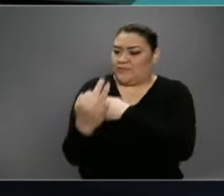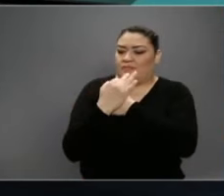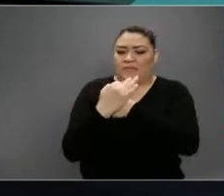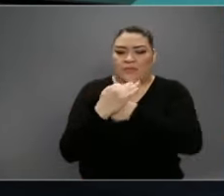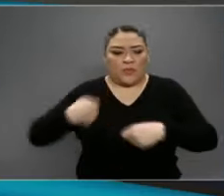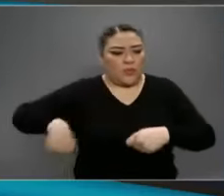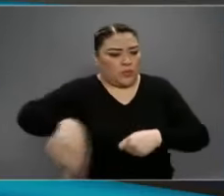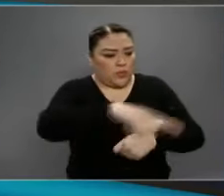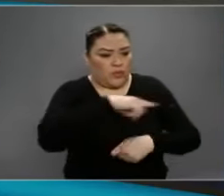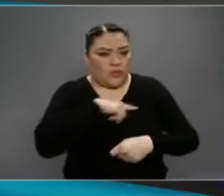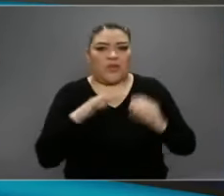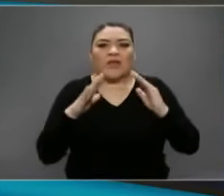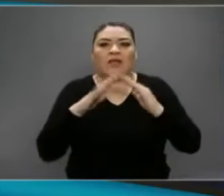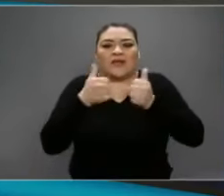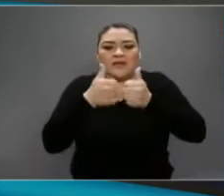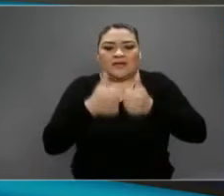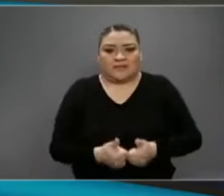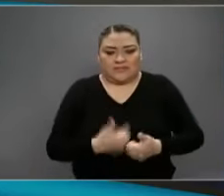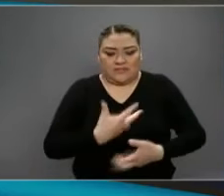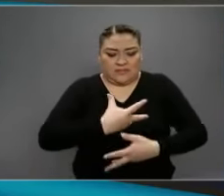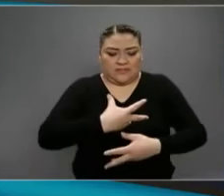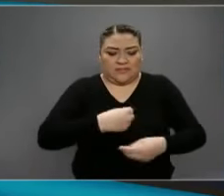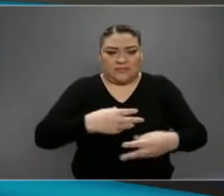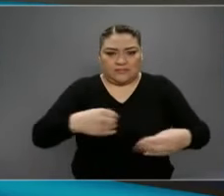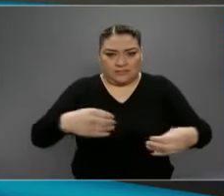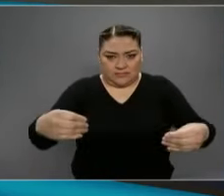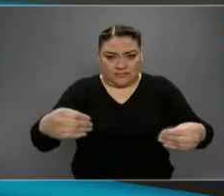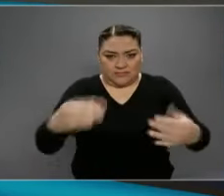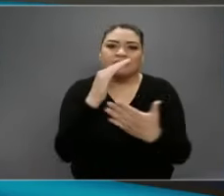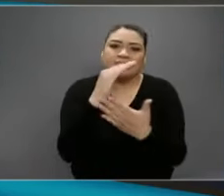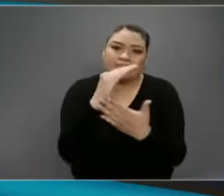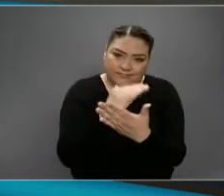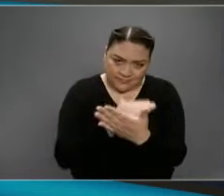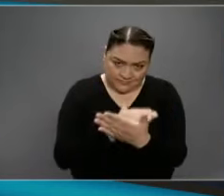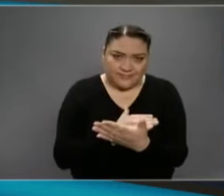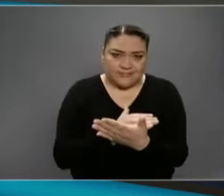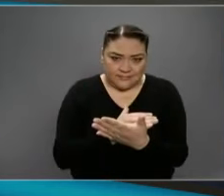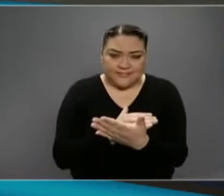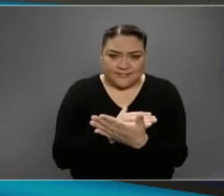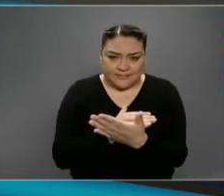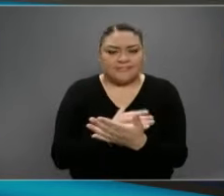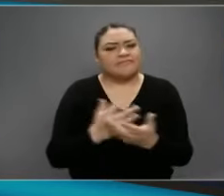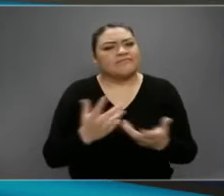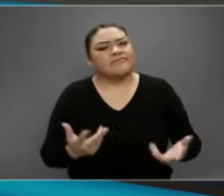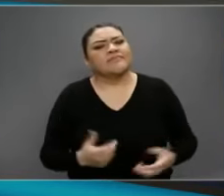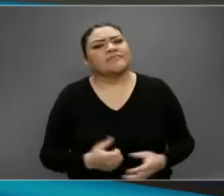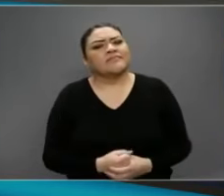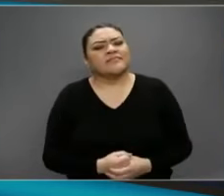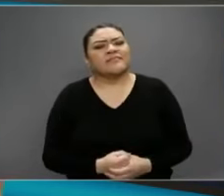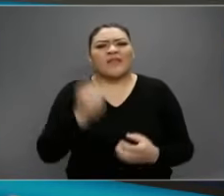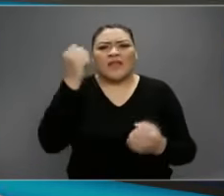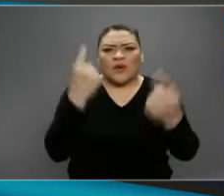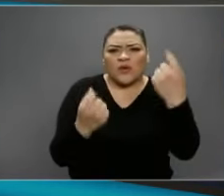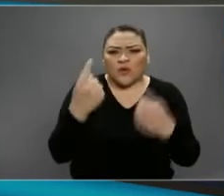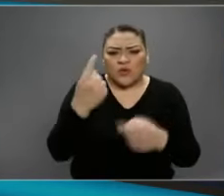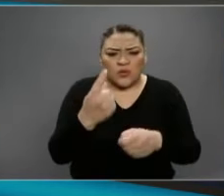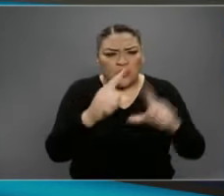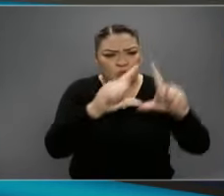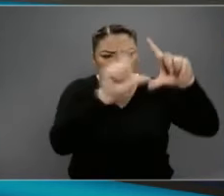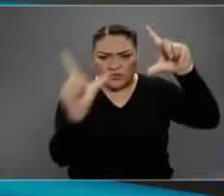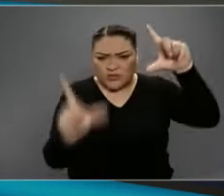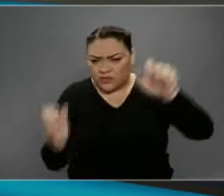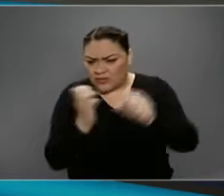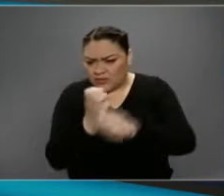todos nos quedamos en casa y así podemos disminuir la epidemia. ¿Por qué algunos estados